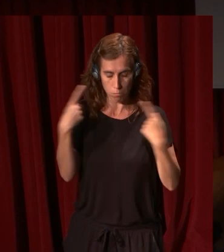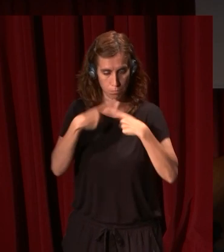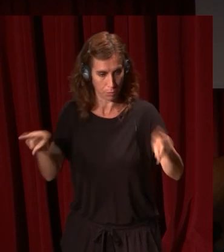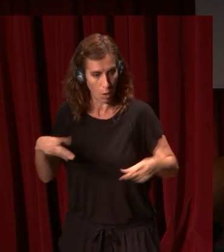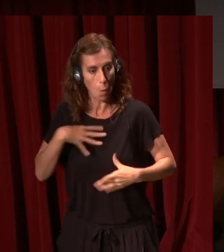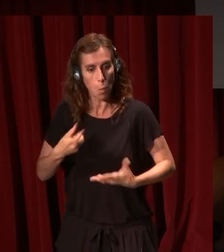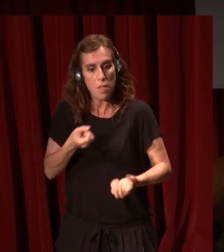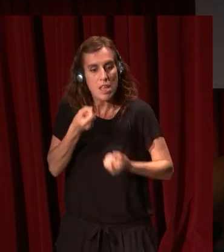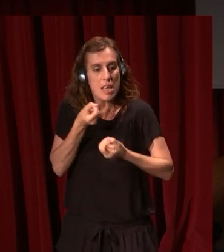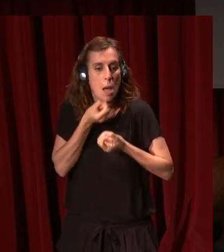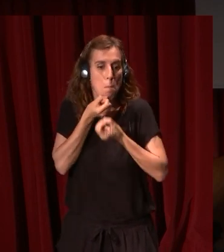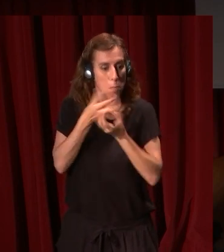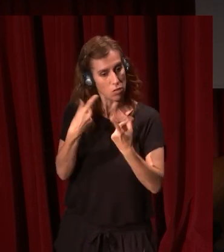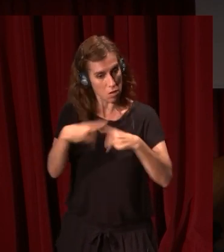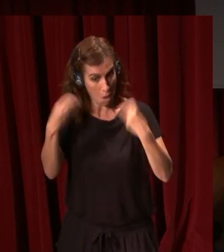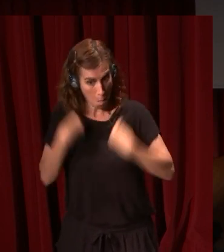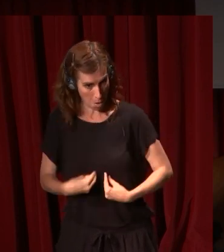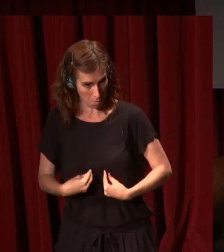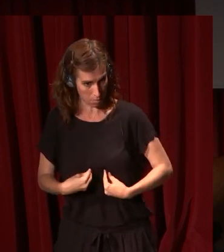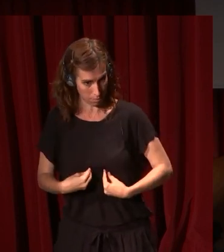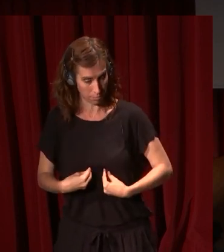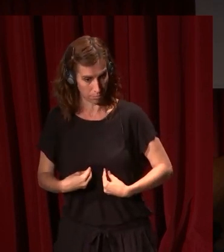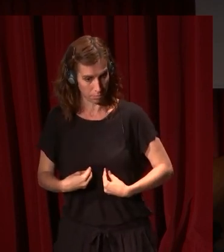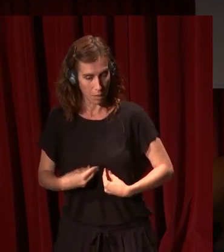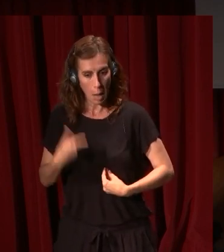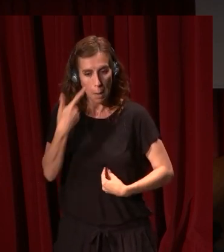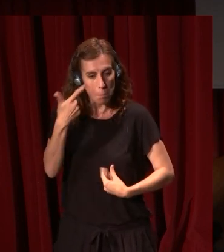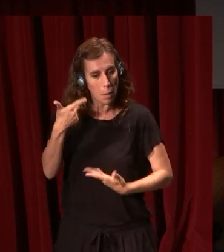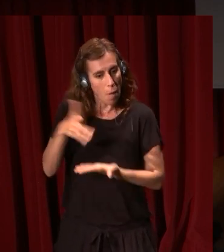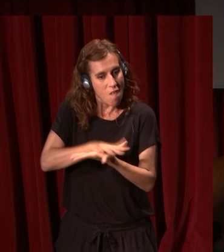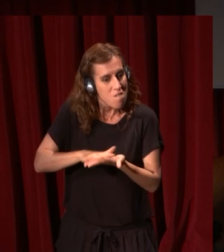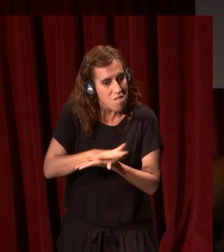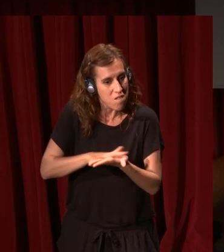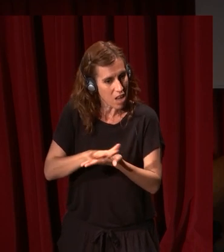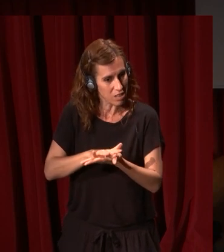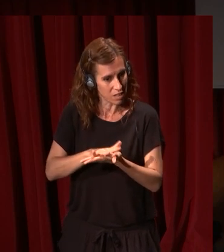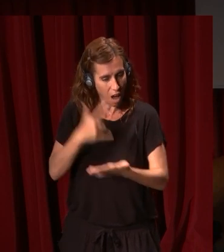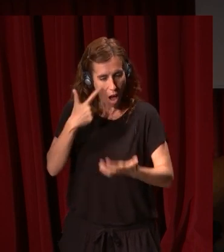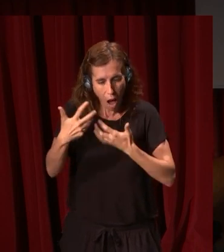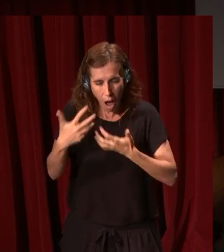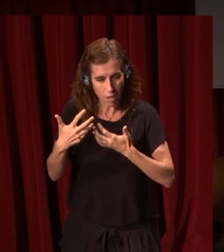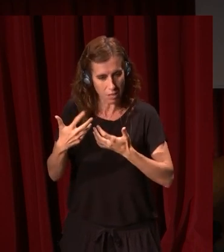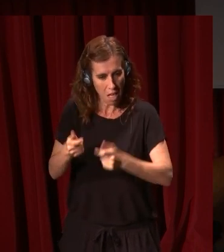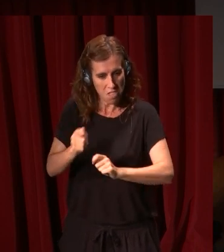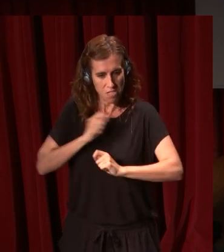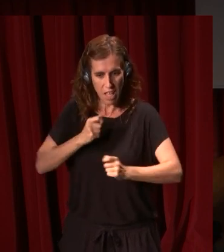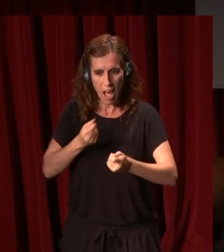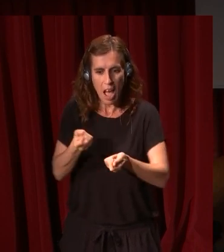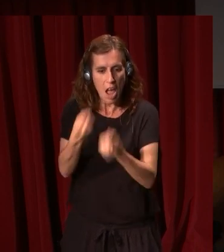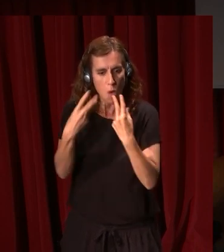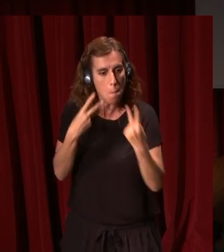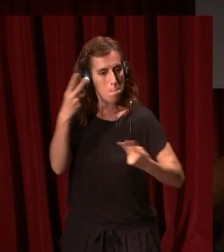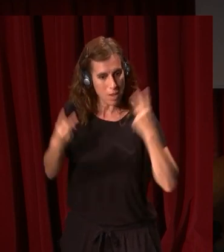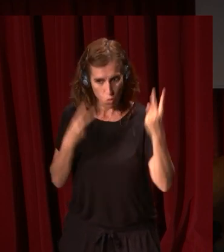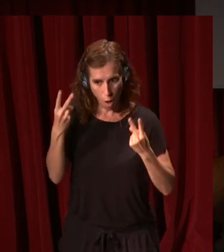expresión de esa diferencia. Pero en última instancia lo que vemos es lo sustancial del arte. El arte nos da información visual, nos